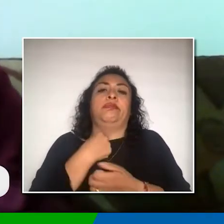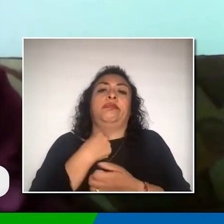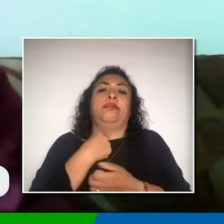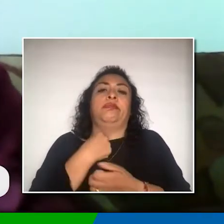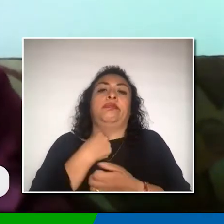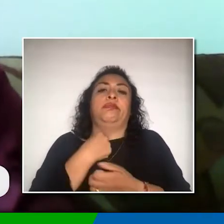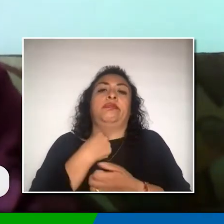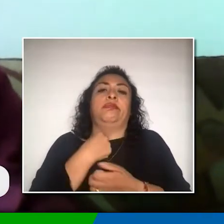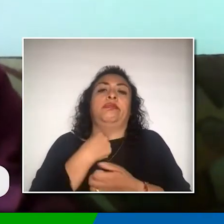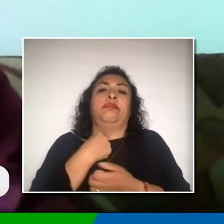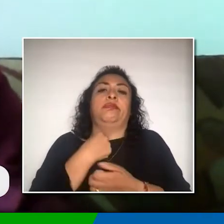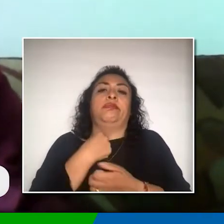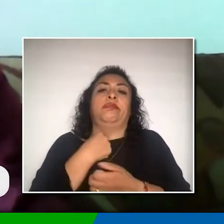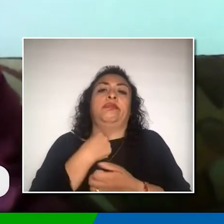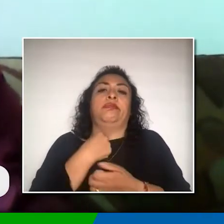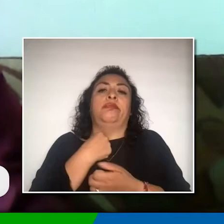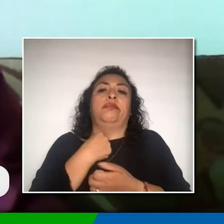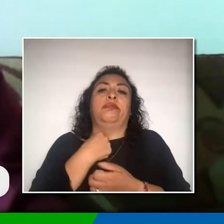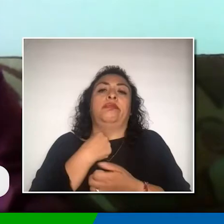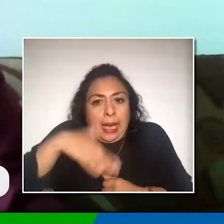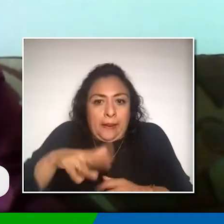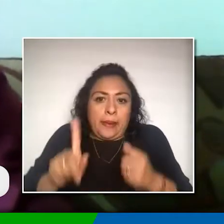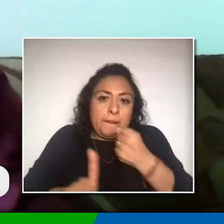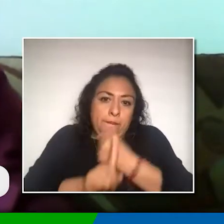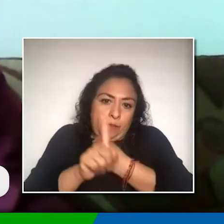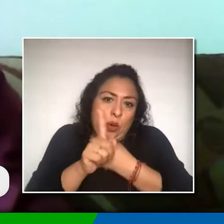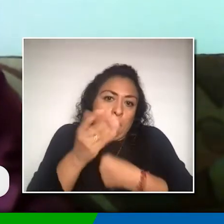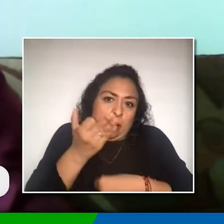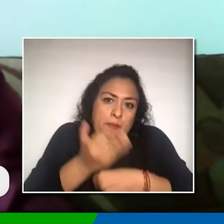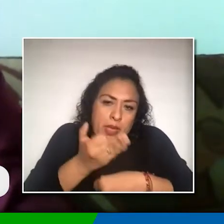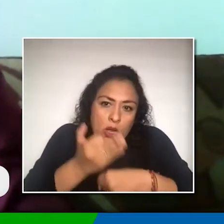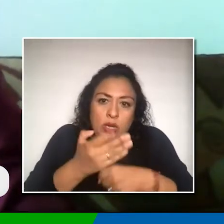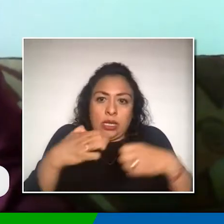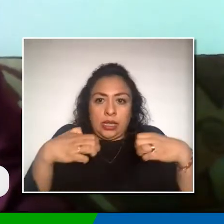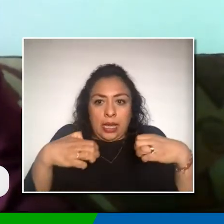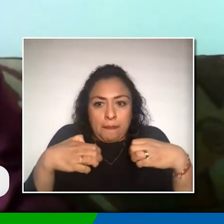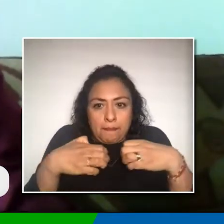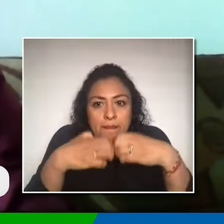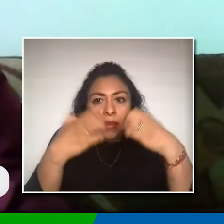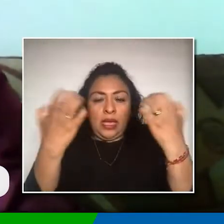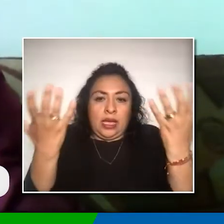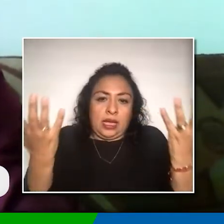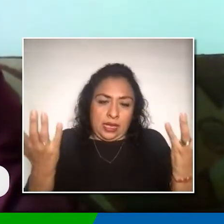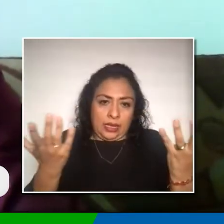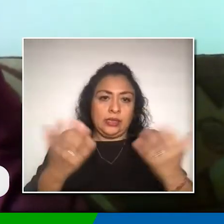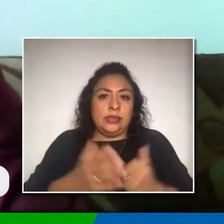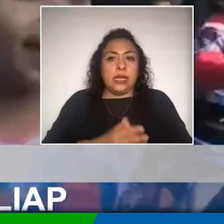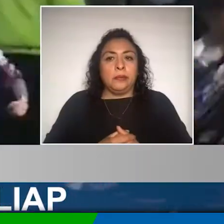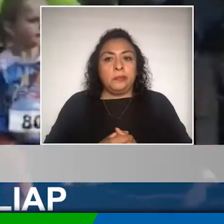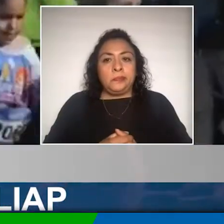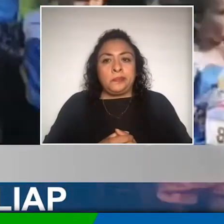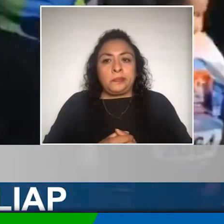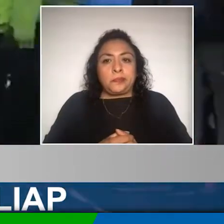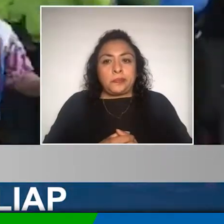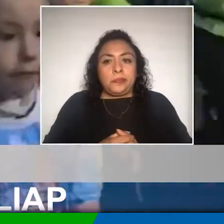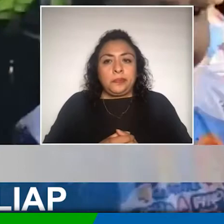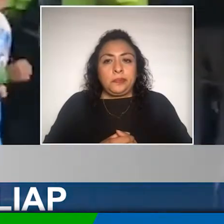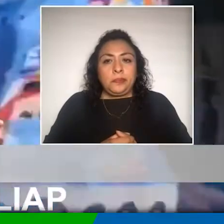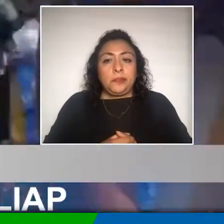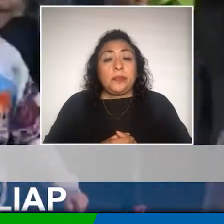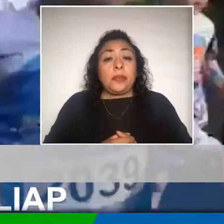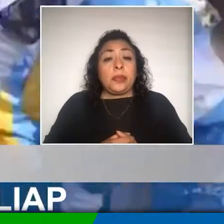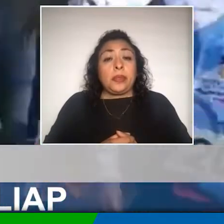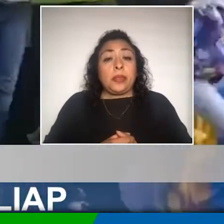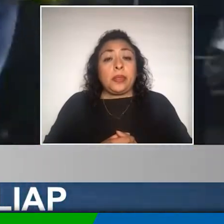por obvias razones que ya todos sabemos cómo estamos ahorita con toda la situación de la pandemia. Y,